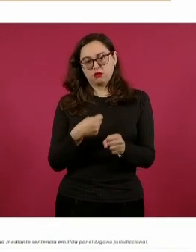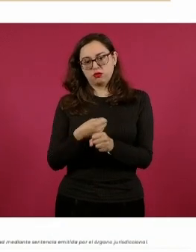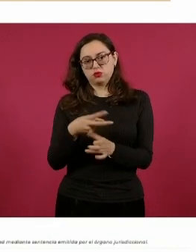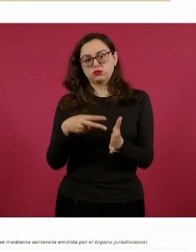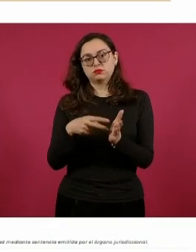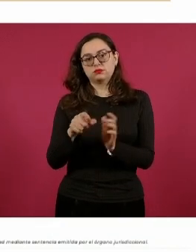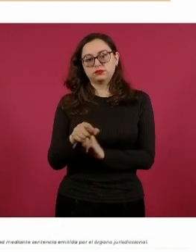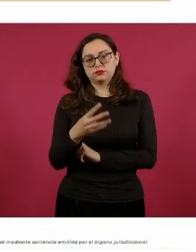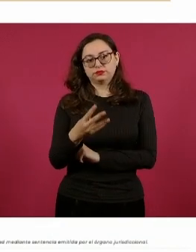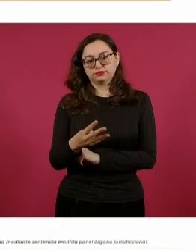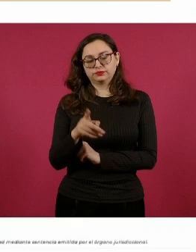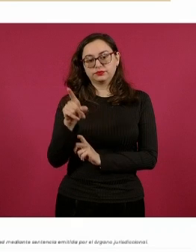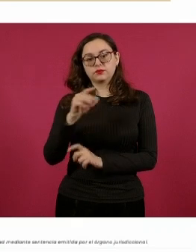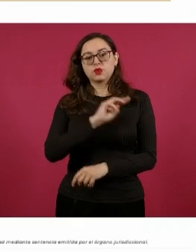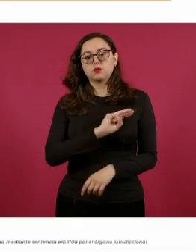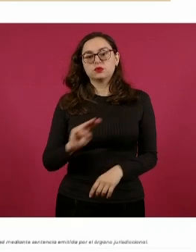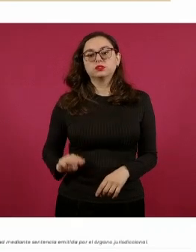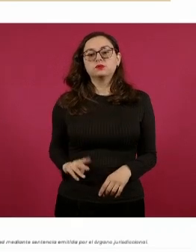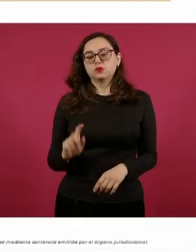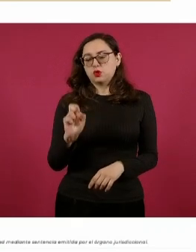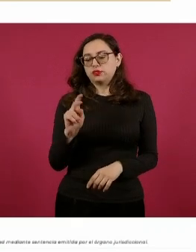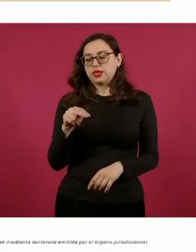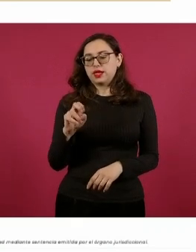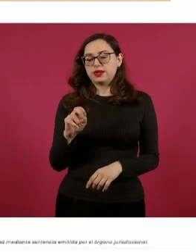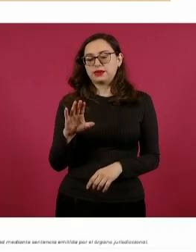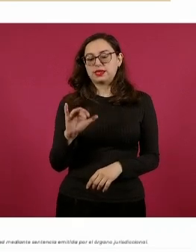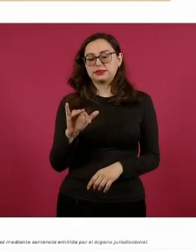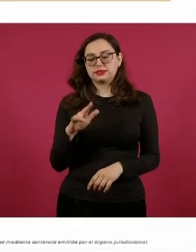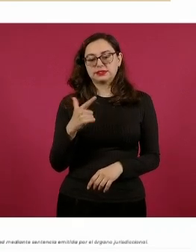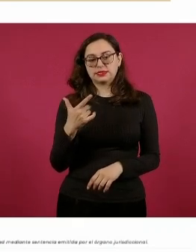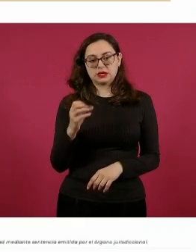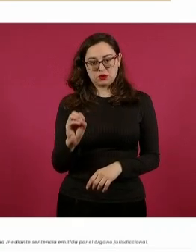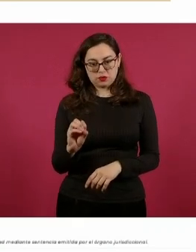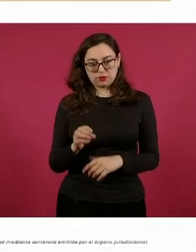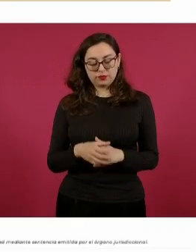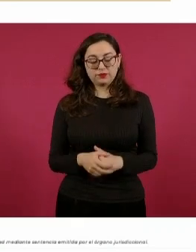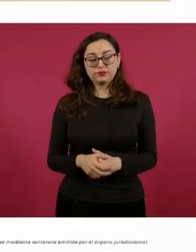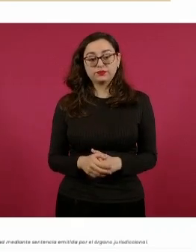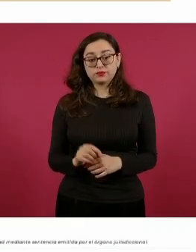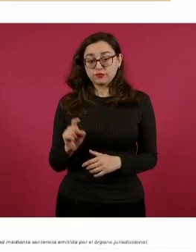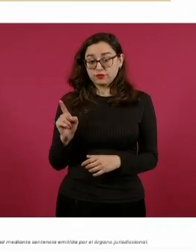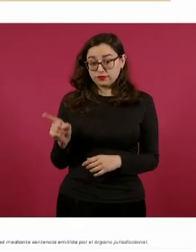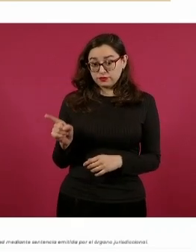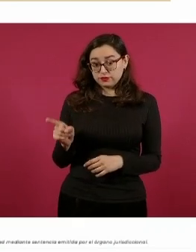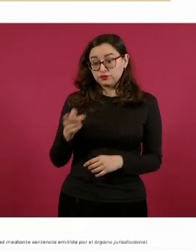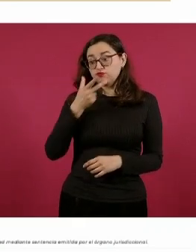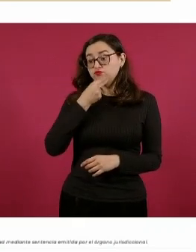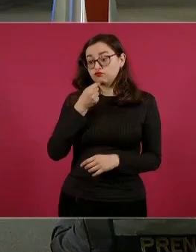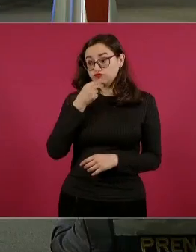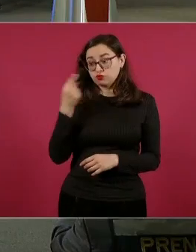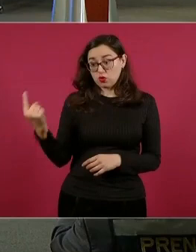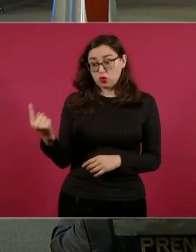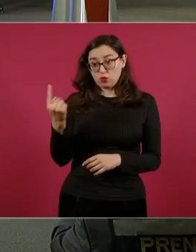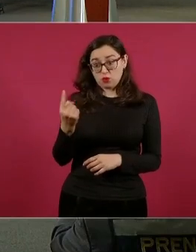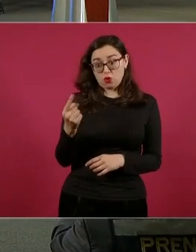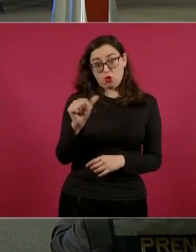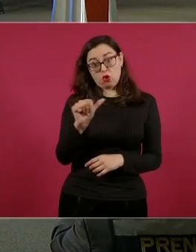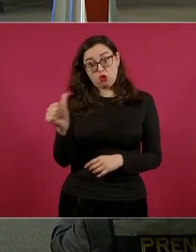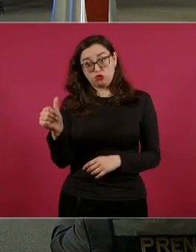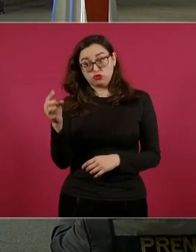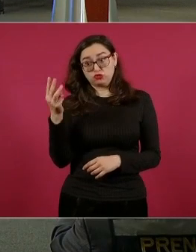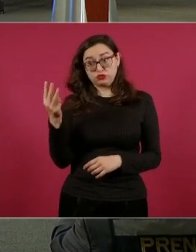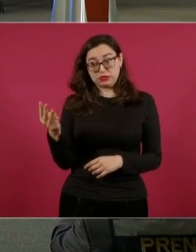en el municipio de Tenancingo. De acuerdo con las investigaciones, el hoy detenido y tres individuos más presuntamente